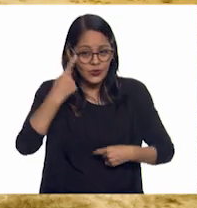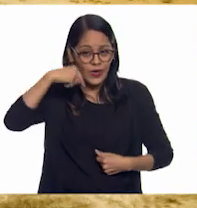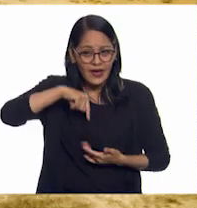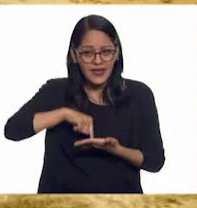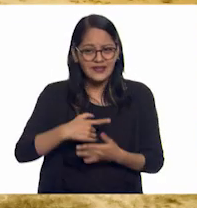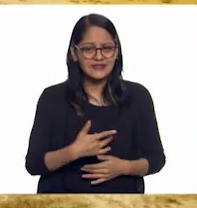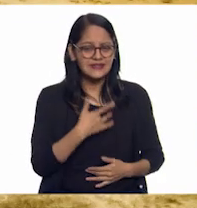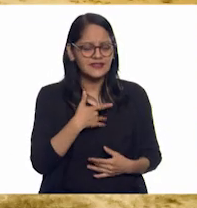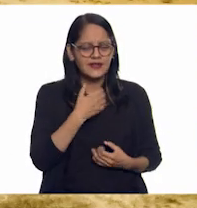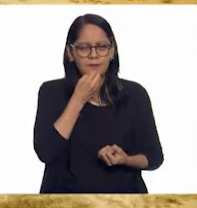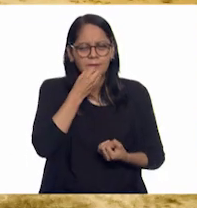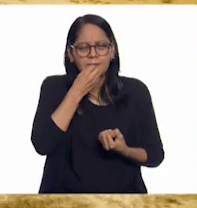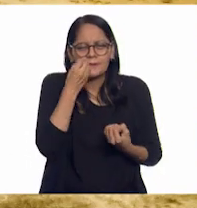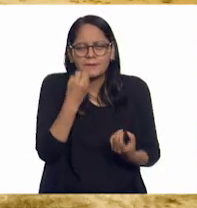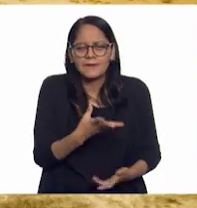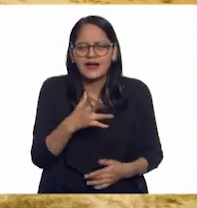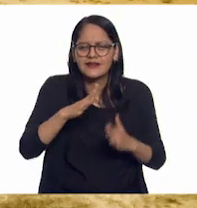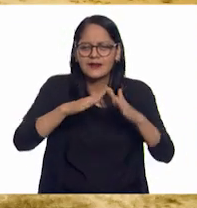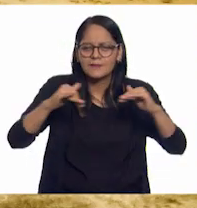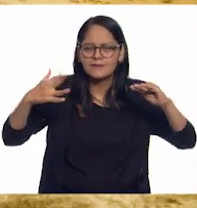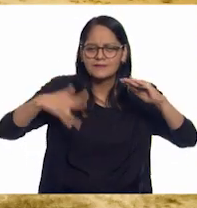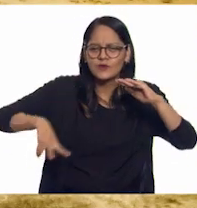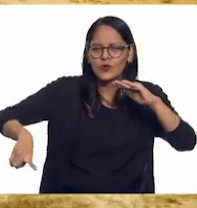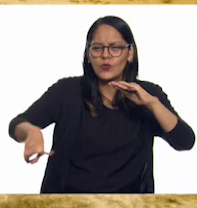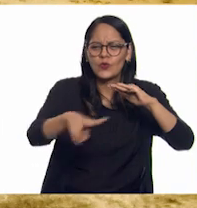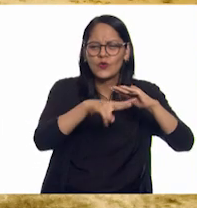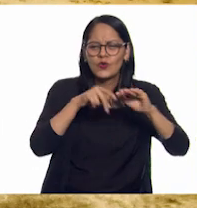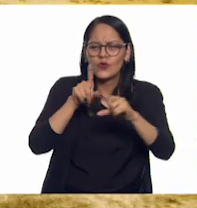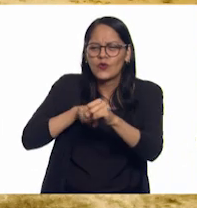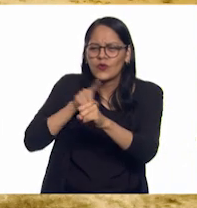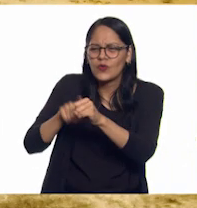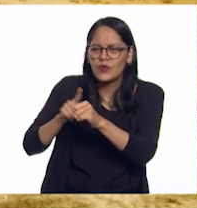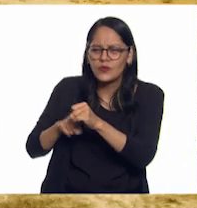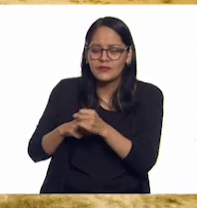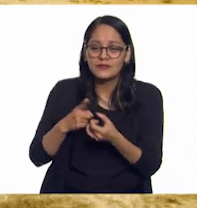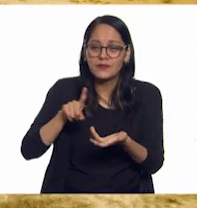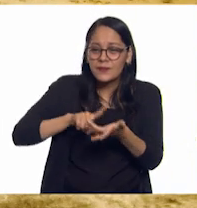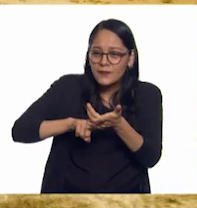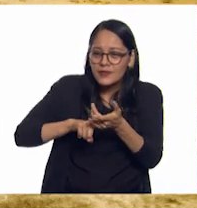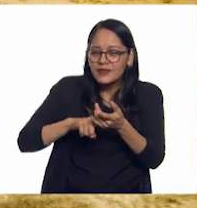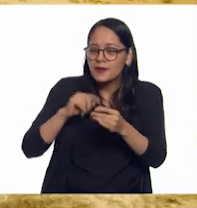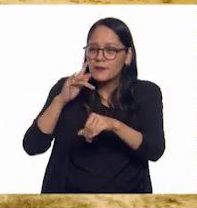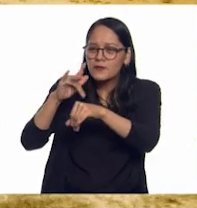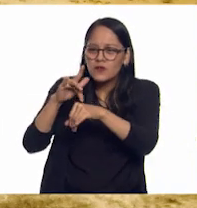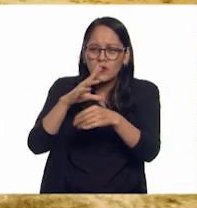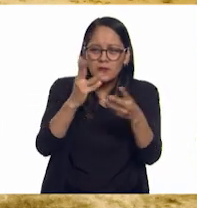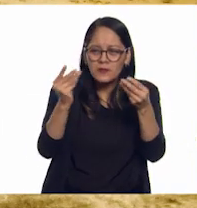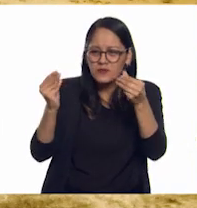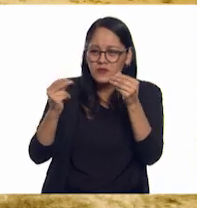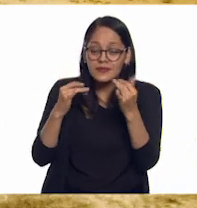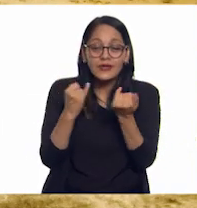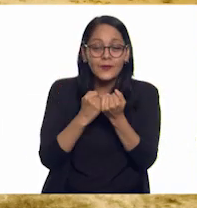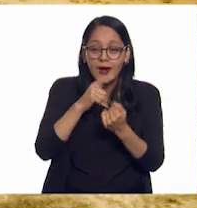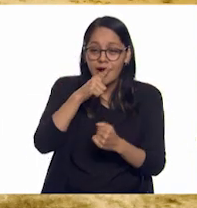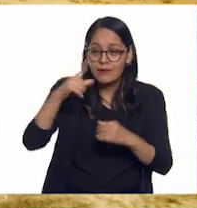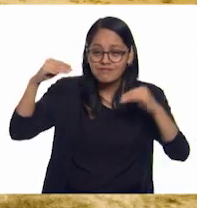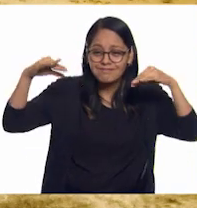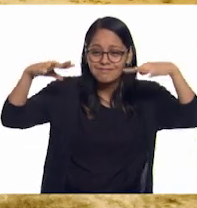maravilloso que es la profundidad del mar. Los colores, las texturas, la luz.